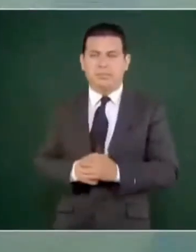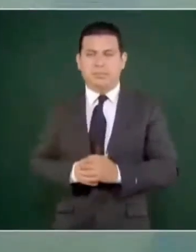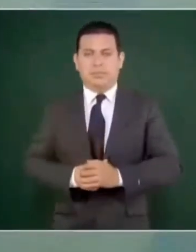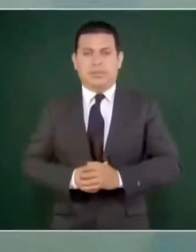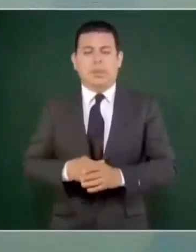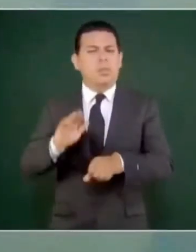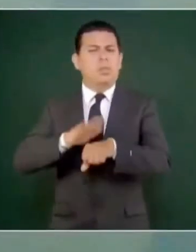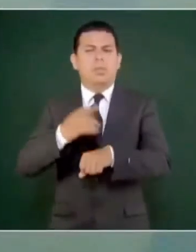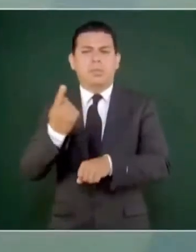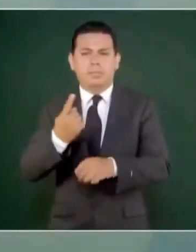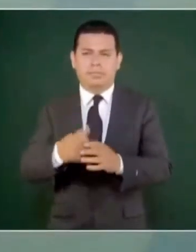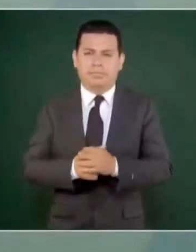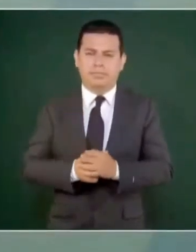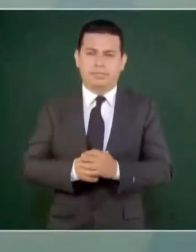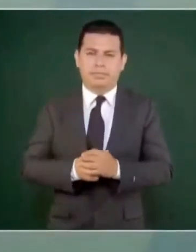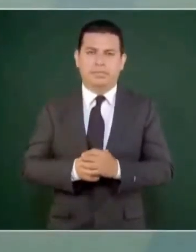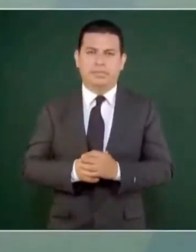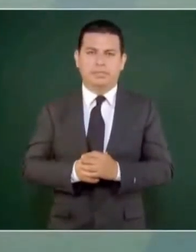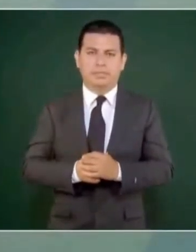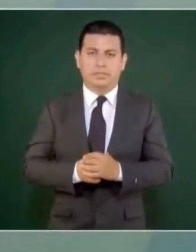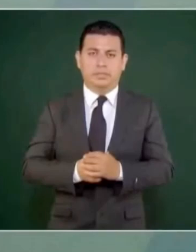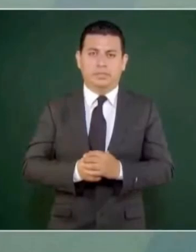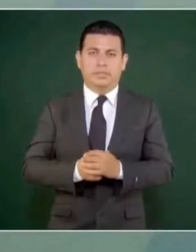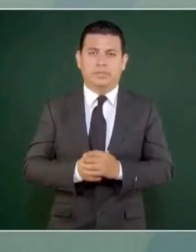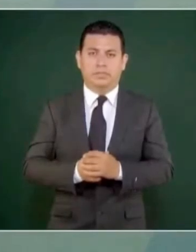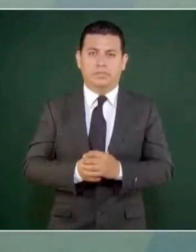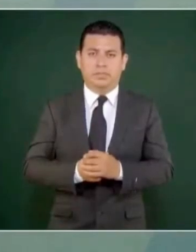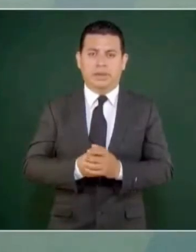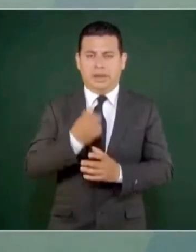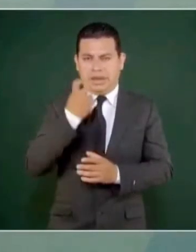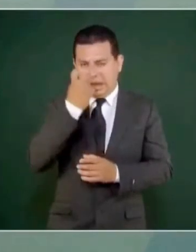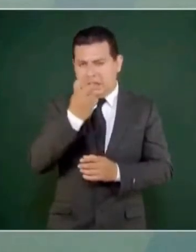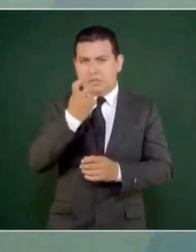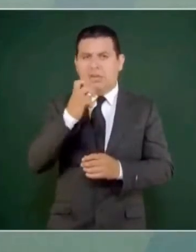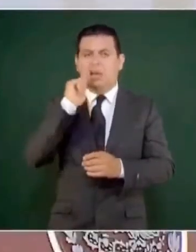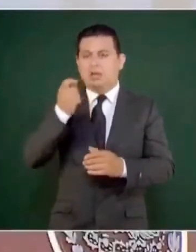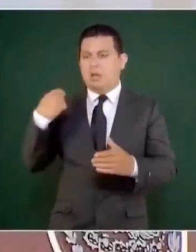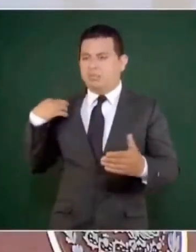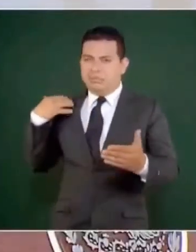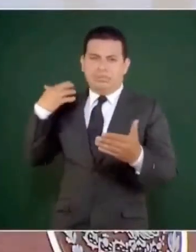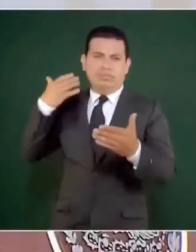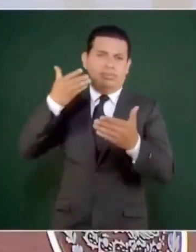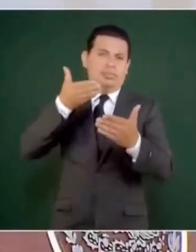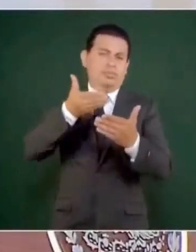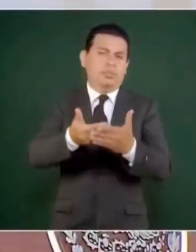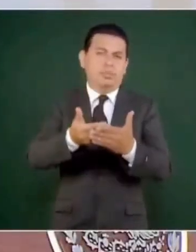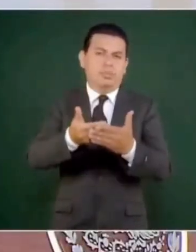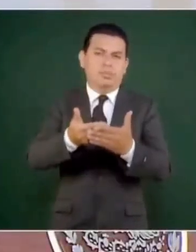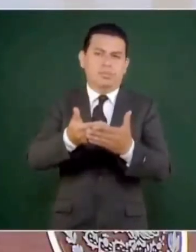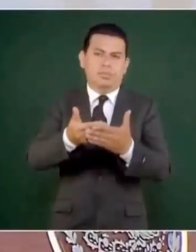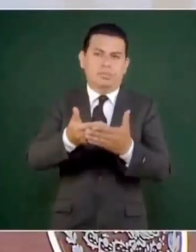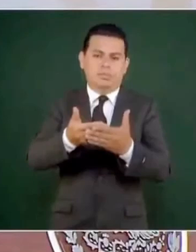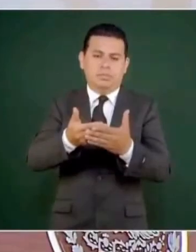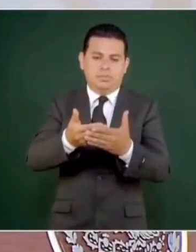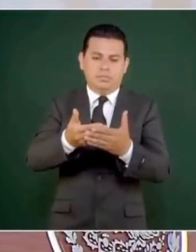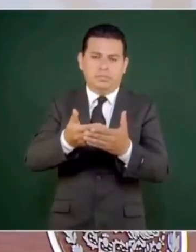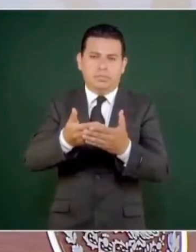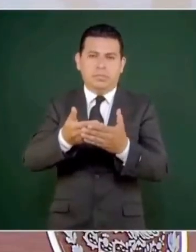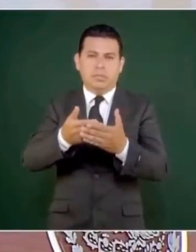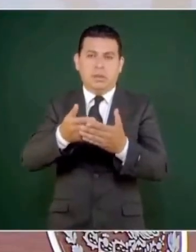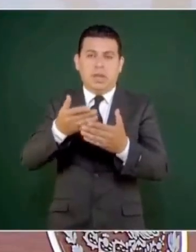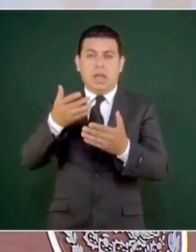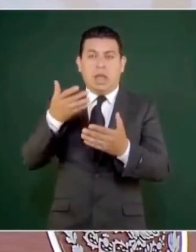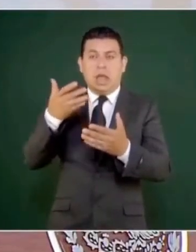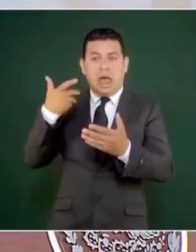la verdad, esa es la enajenación principal en nuestros tiempos,